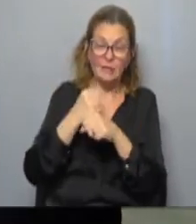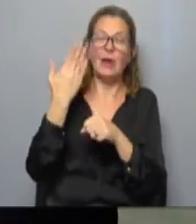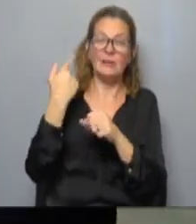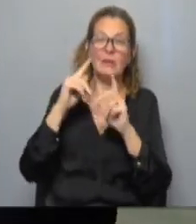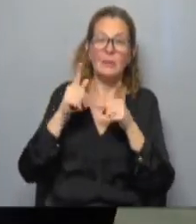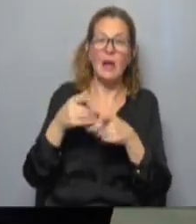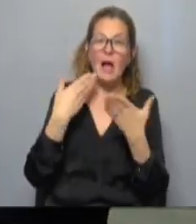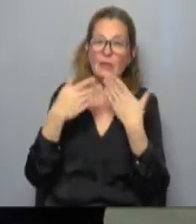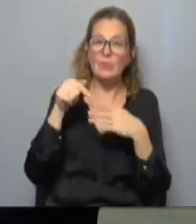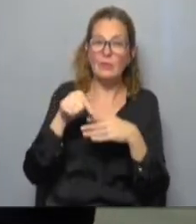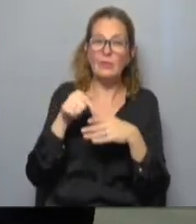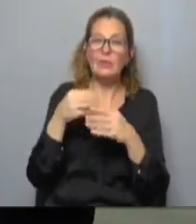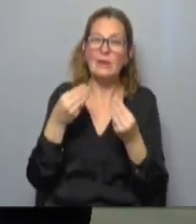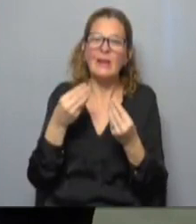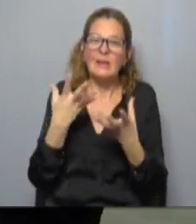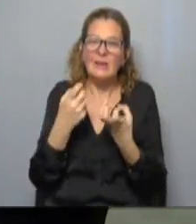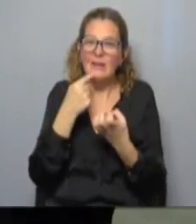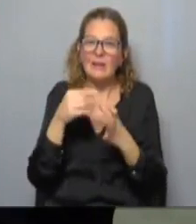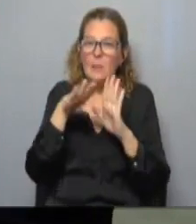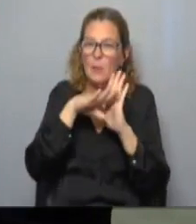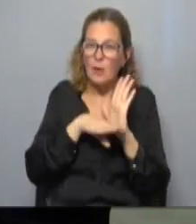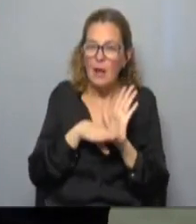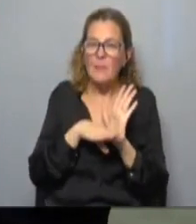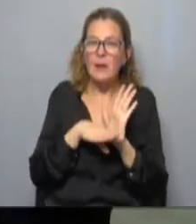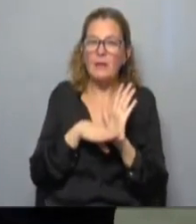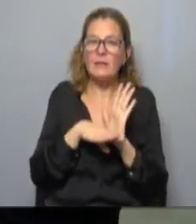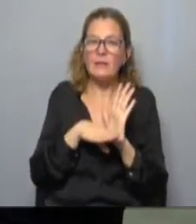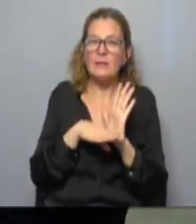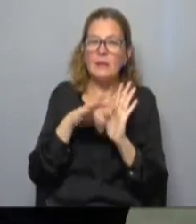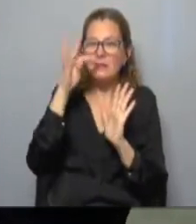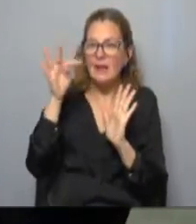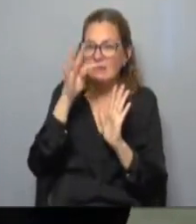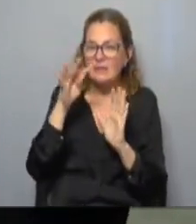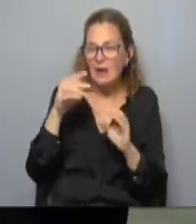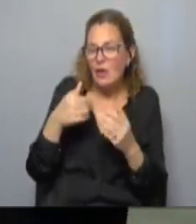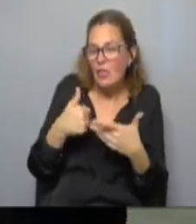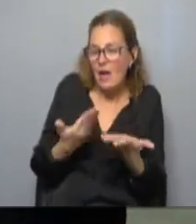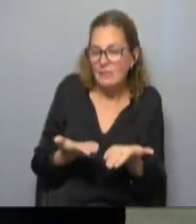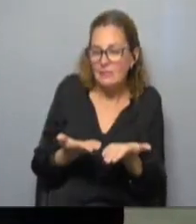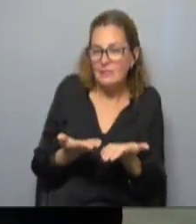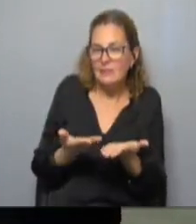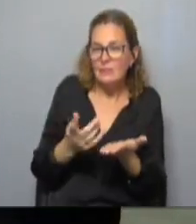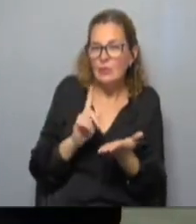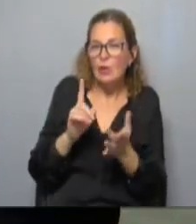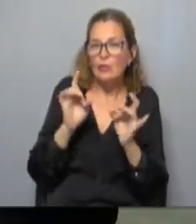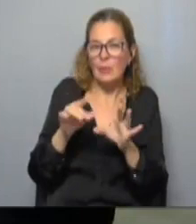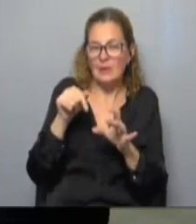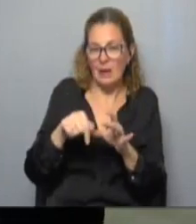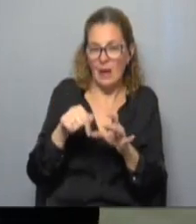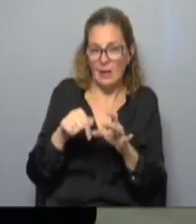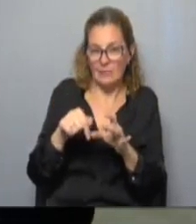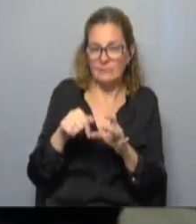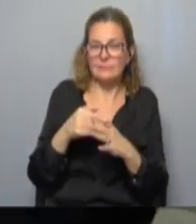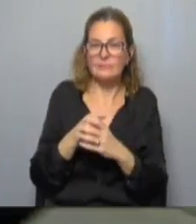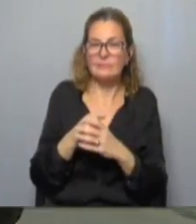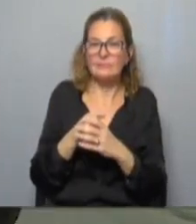hablemos de eso hablemos de qué se trata este programa qué tipo de talleres son los que se dan y que además no son solo acá en el complejo